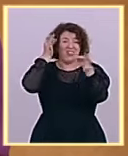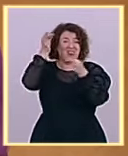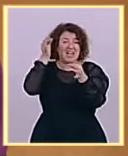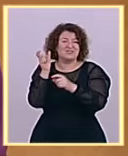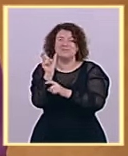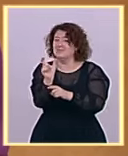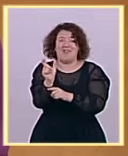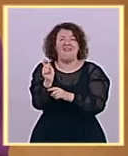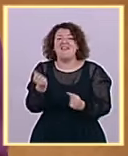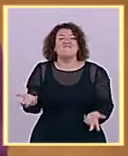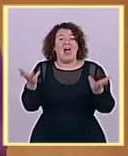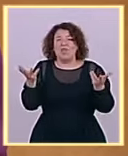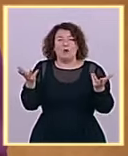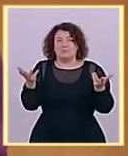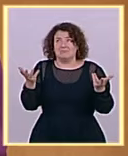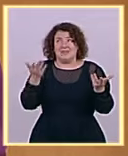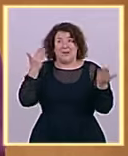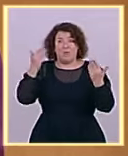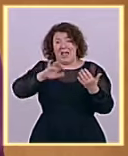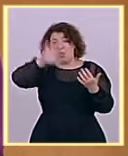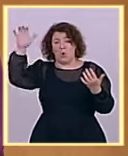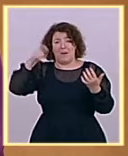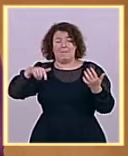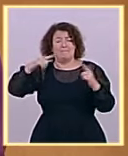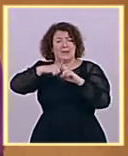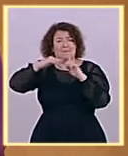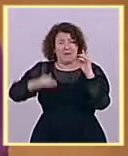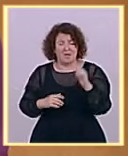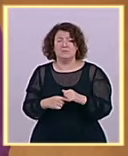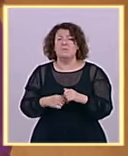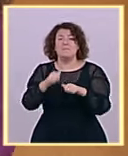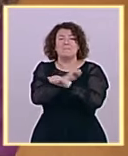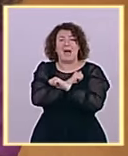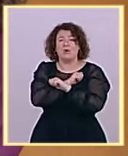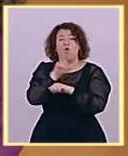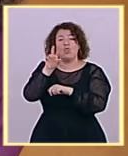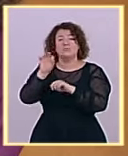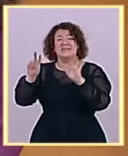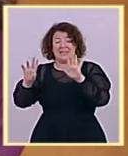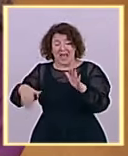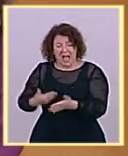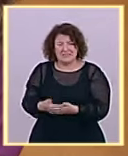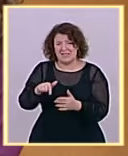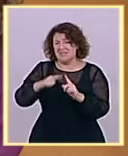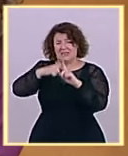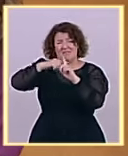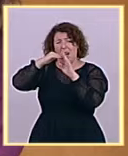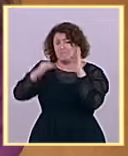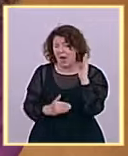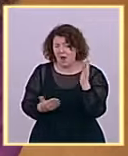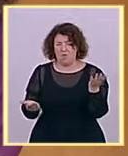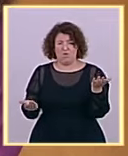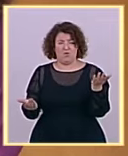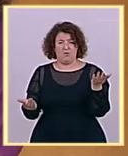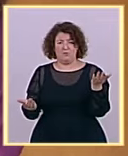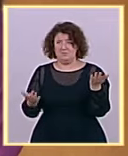al nivel más bajo desde 2007. Como le decía, señoría, que ningún organismo internacional prevé una recesión para España,